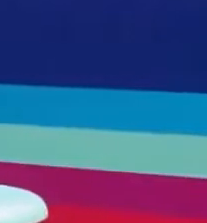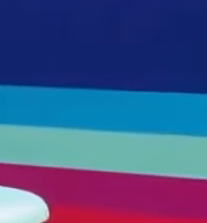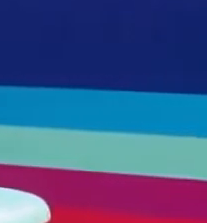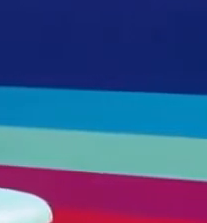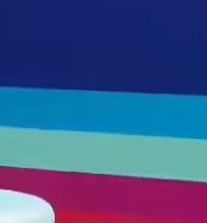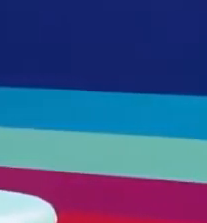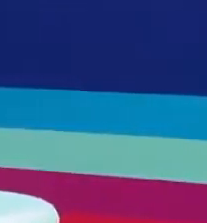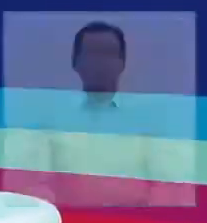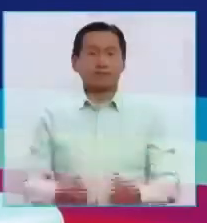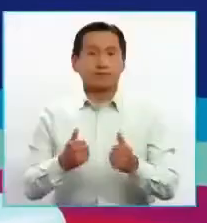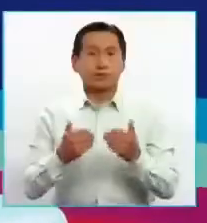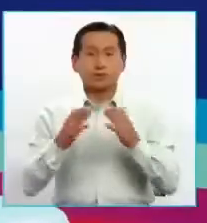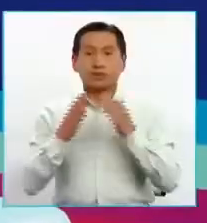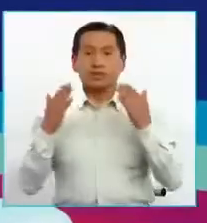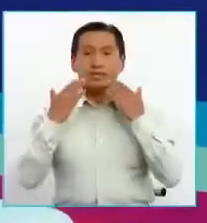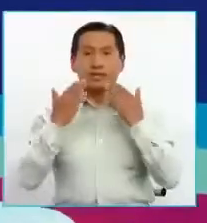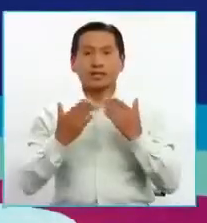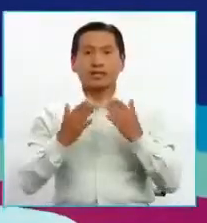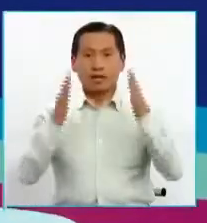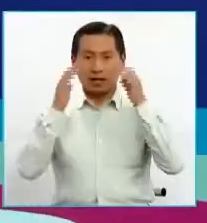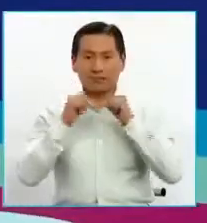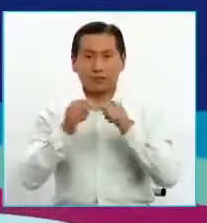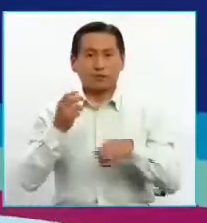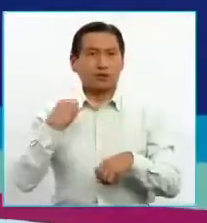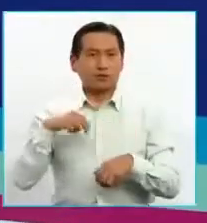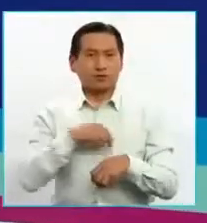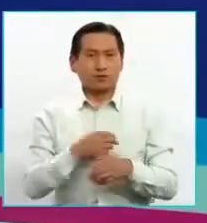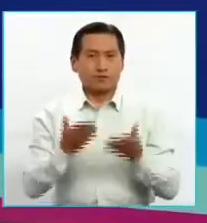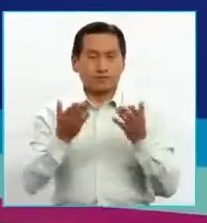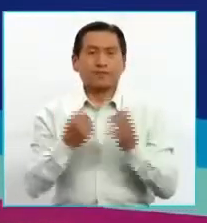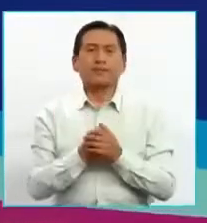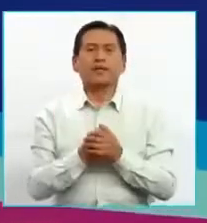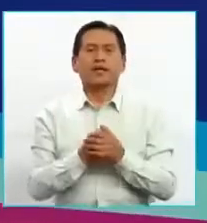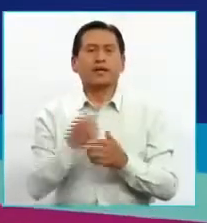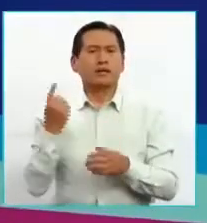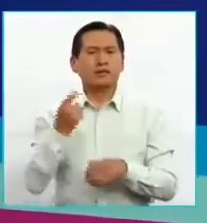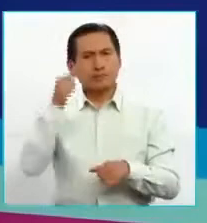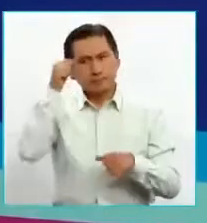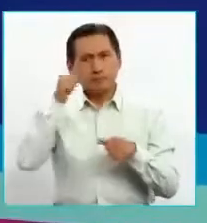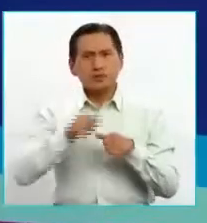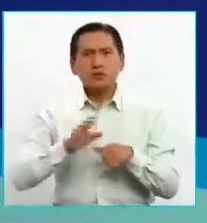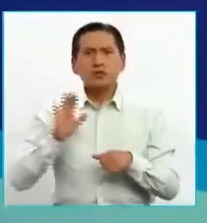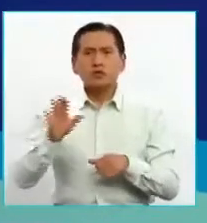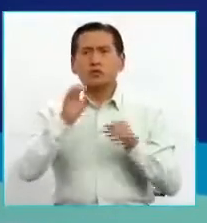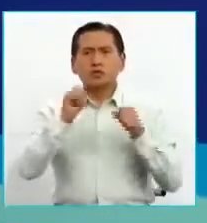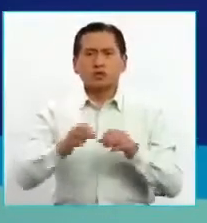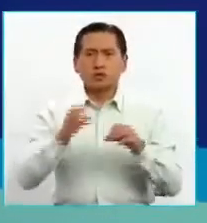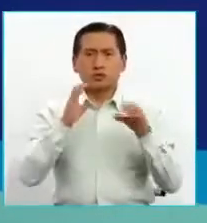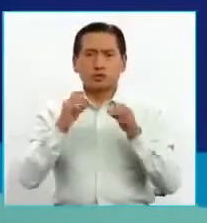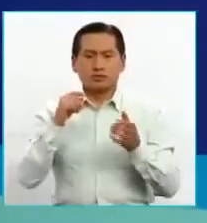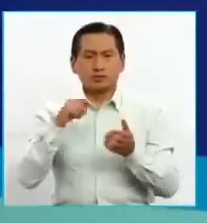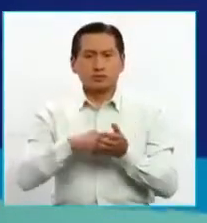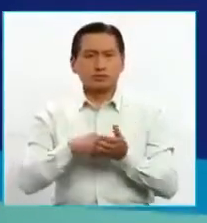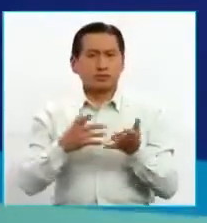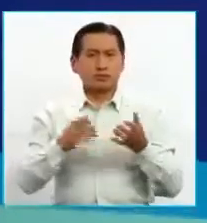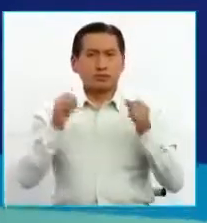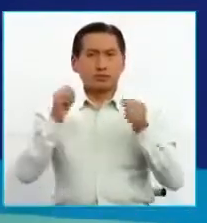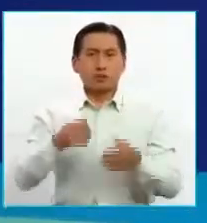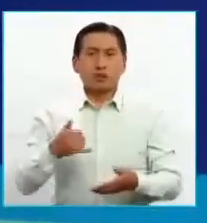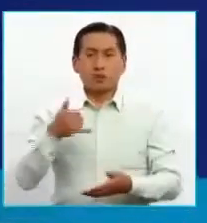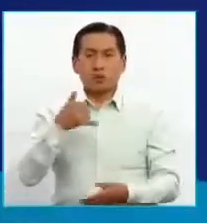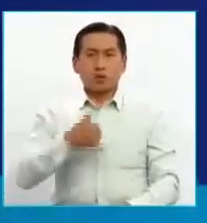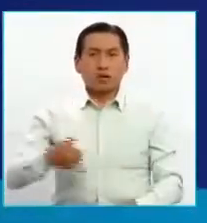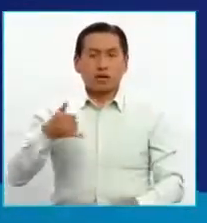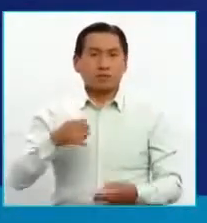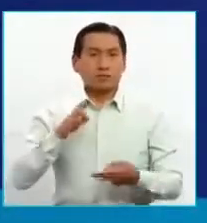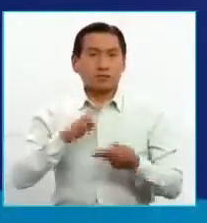Muy bien, muchas gracias por continuar en compañía de nuestro programa. Como siempre, le recordamos que puede directamente comunicarse con nuestro espacio a través de nuestro número de WhatsApp,